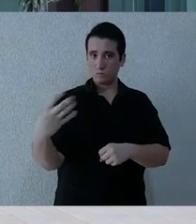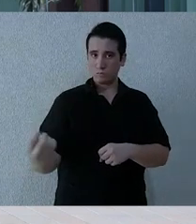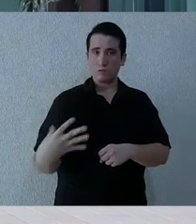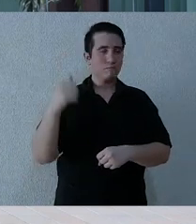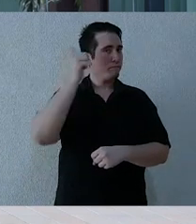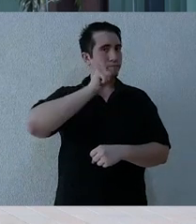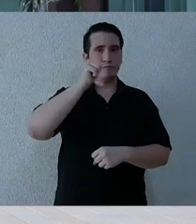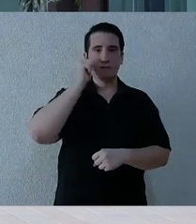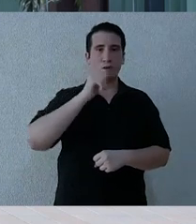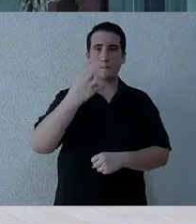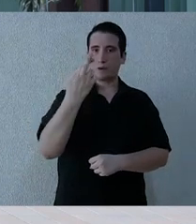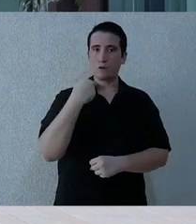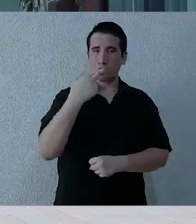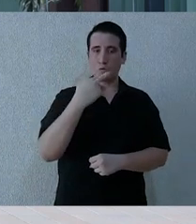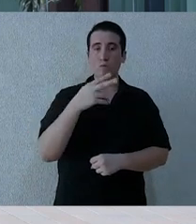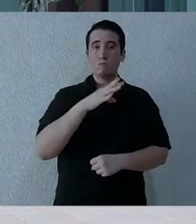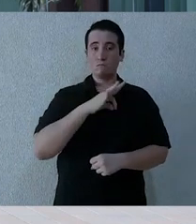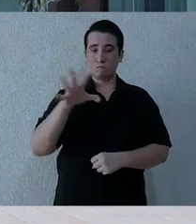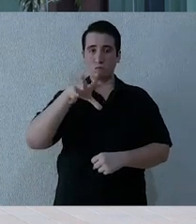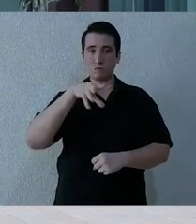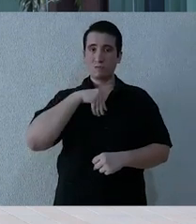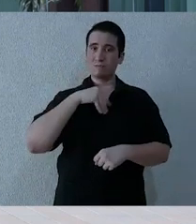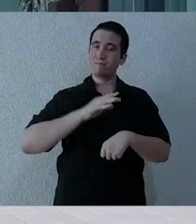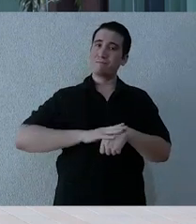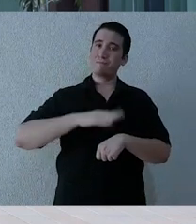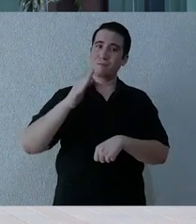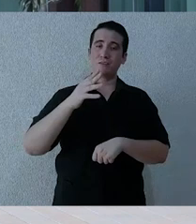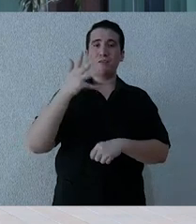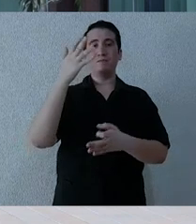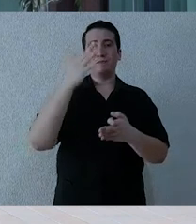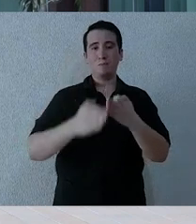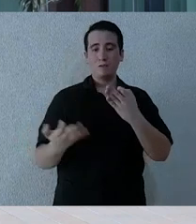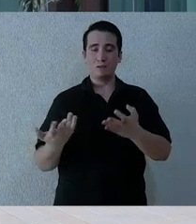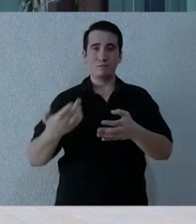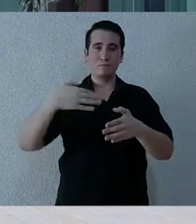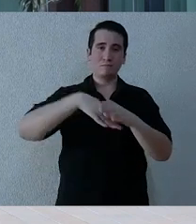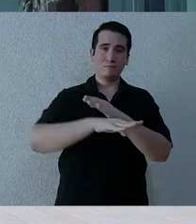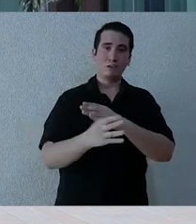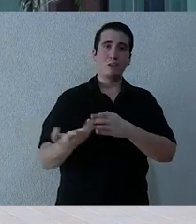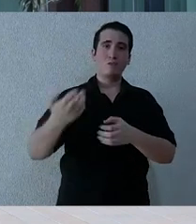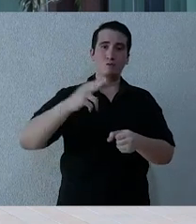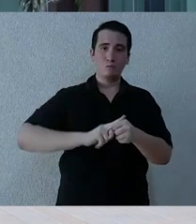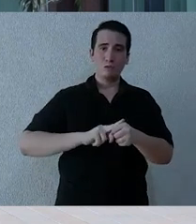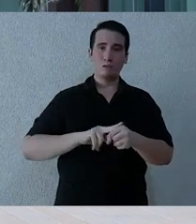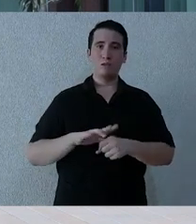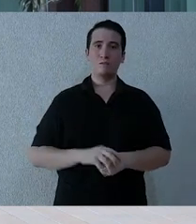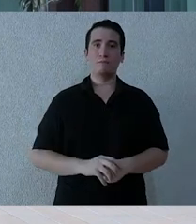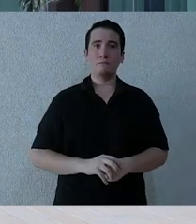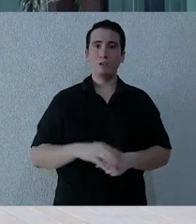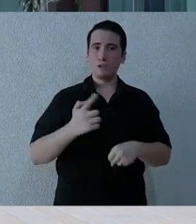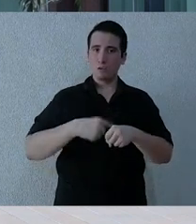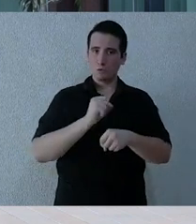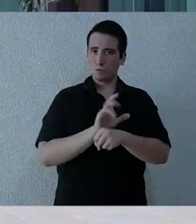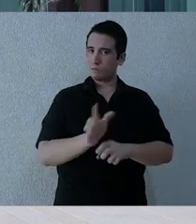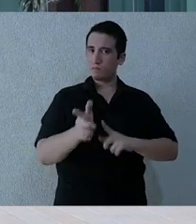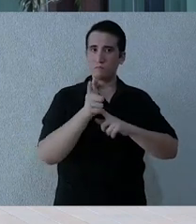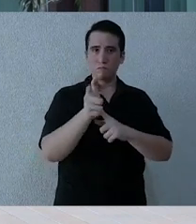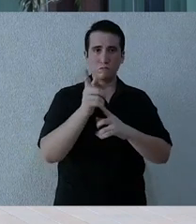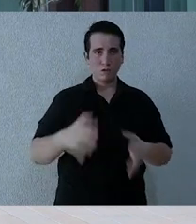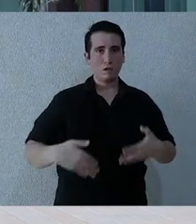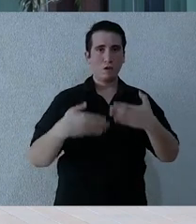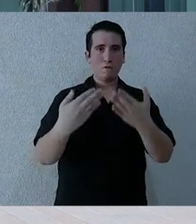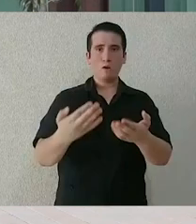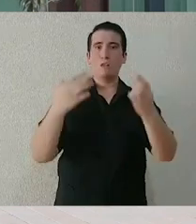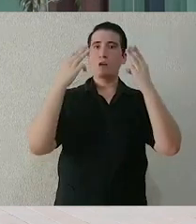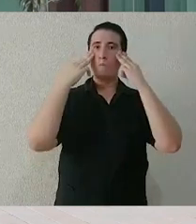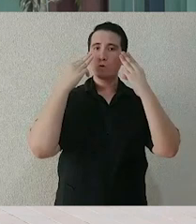director del Hospital Juárez, el día viernes, la propia delegada del IMSS admitió que los hospitales de este instituto están al 100% de su